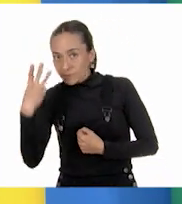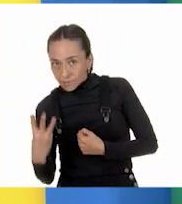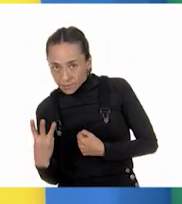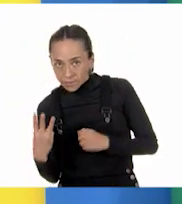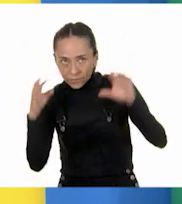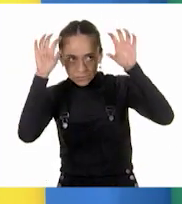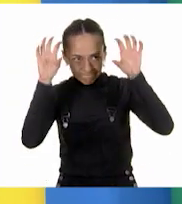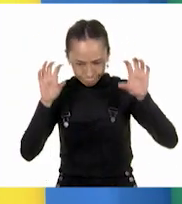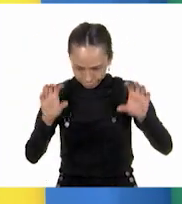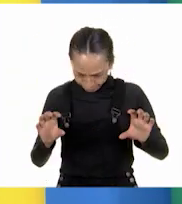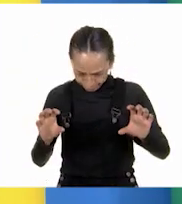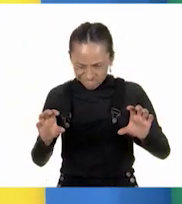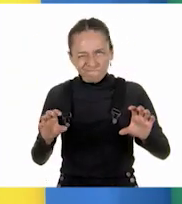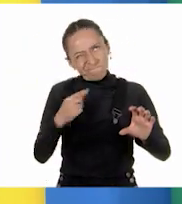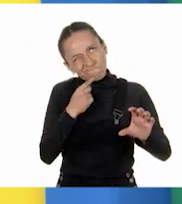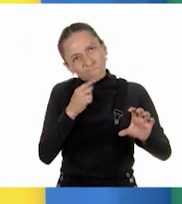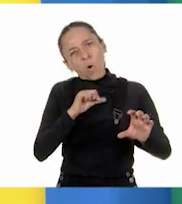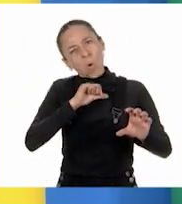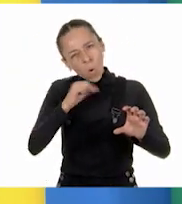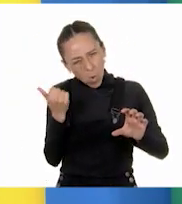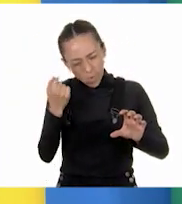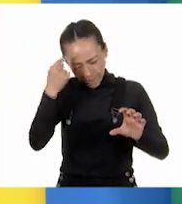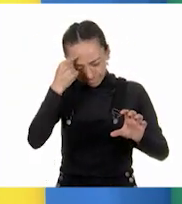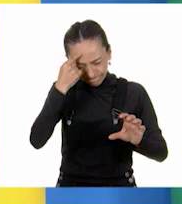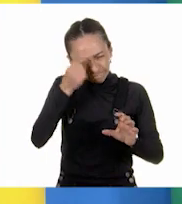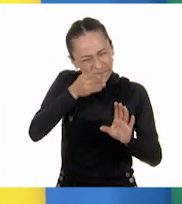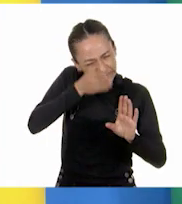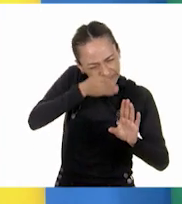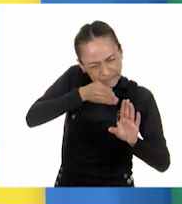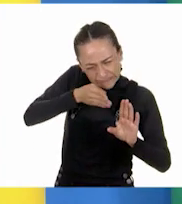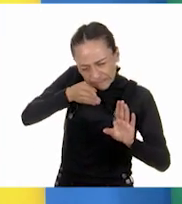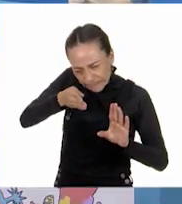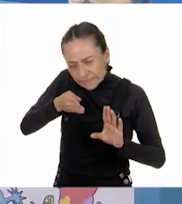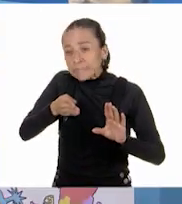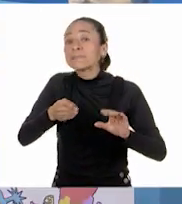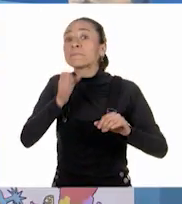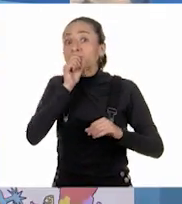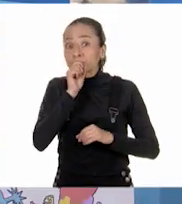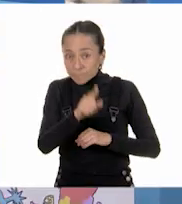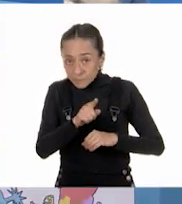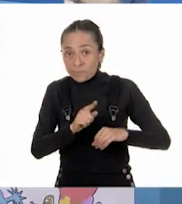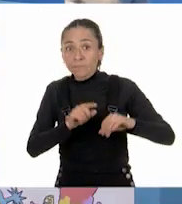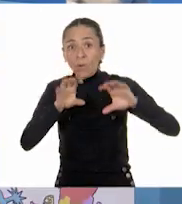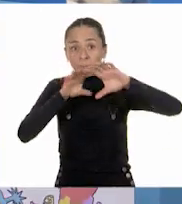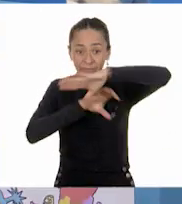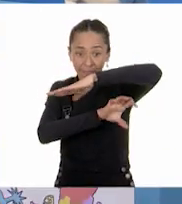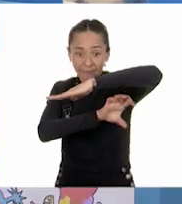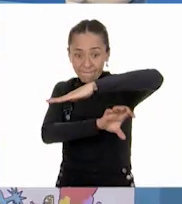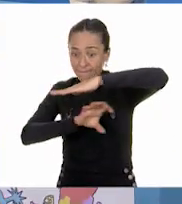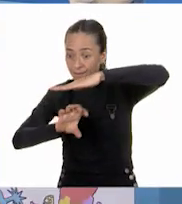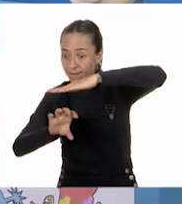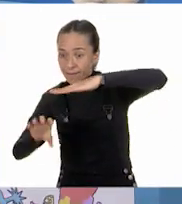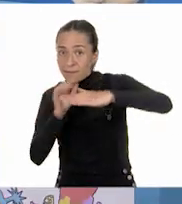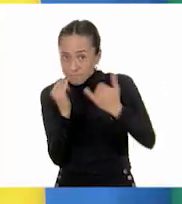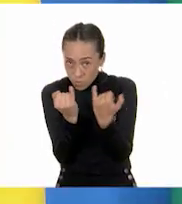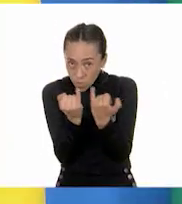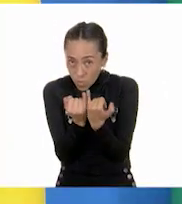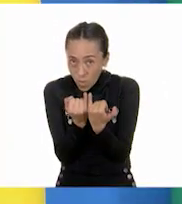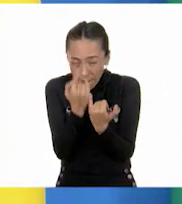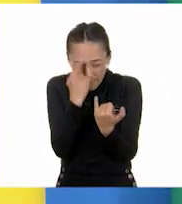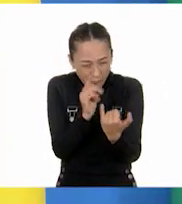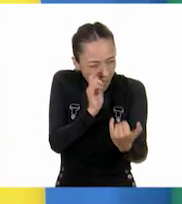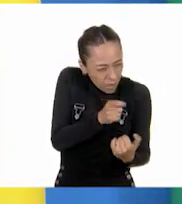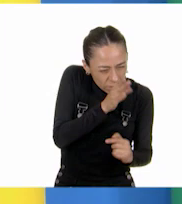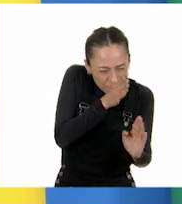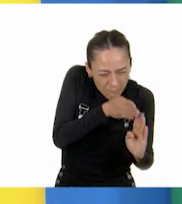para que las dos representaran pedazos exactamente iguales. ¿Y luego qué más hiciste? Ah, bueno. Pues